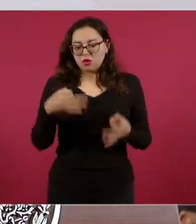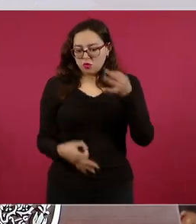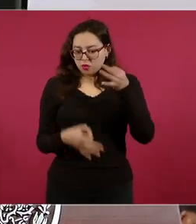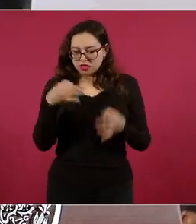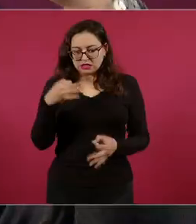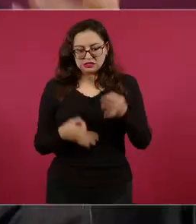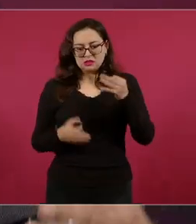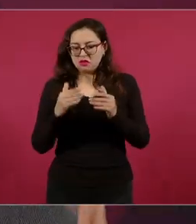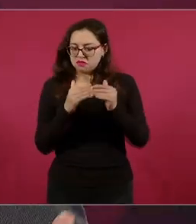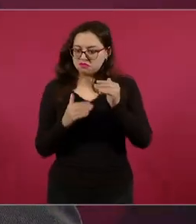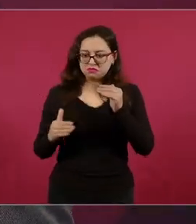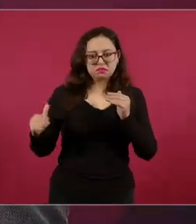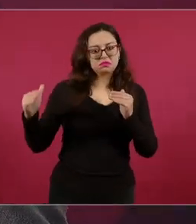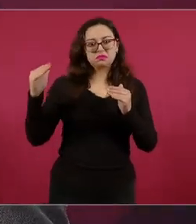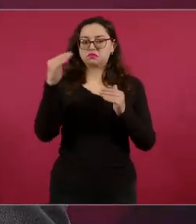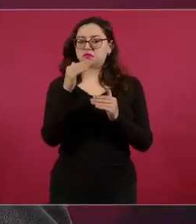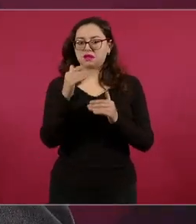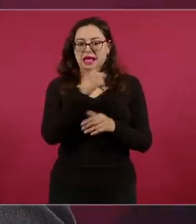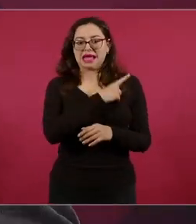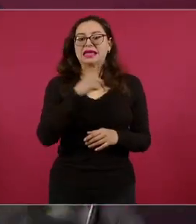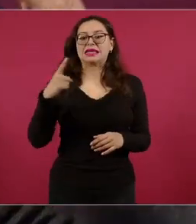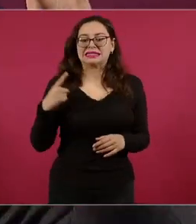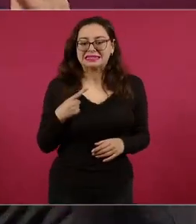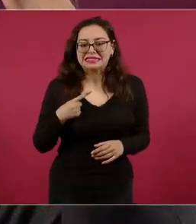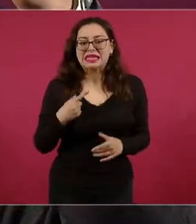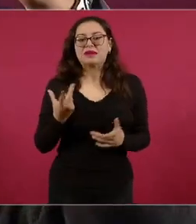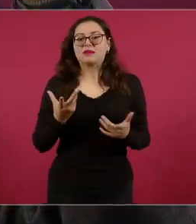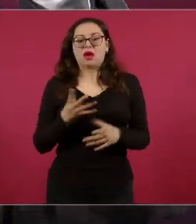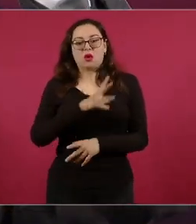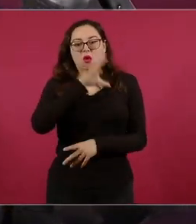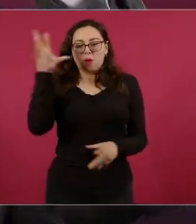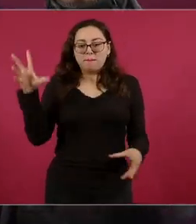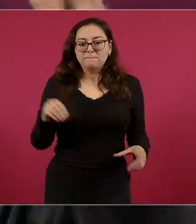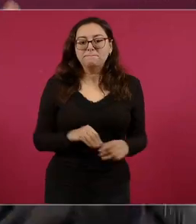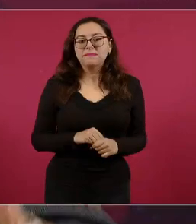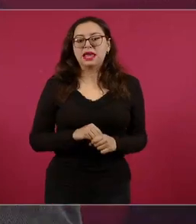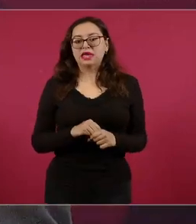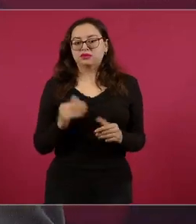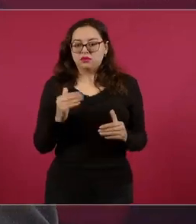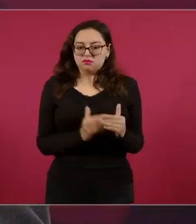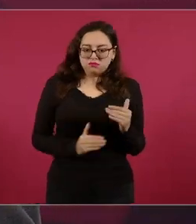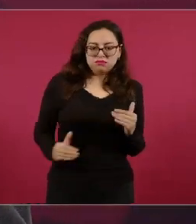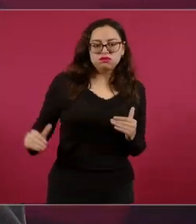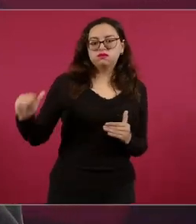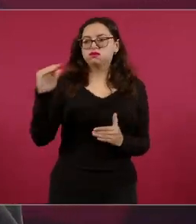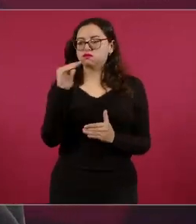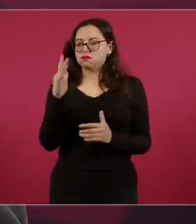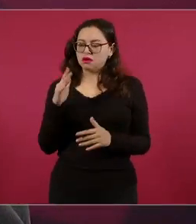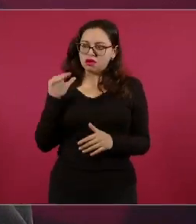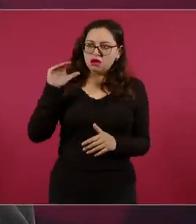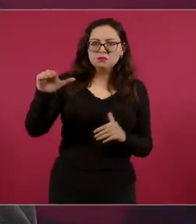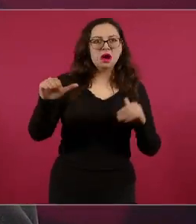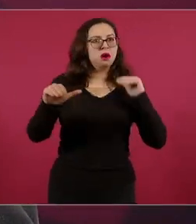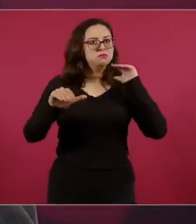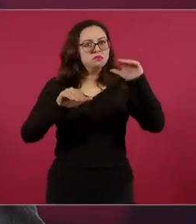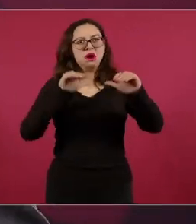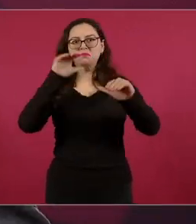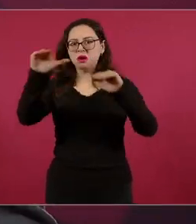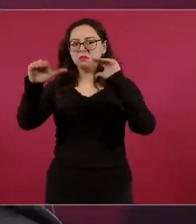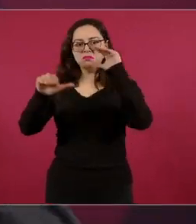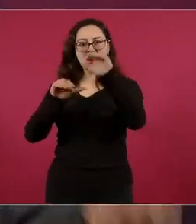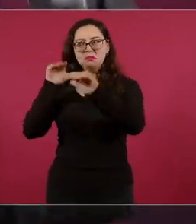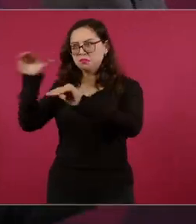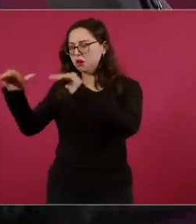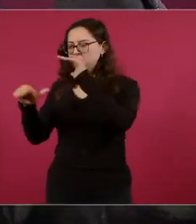hay que acudir a todas las instancias legales, pero